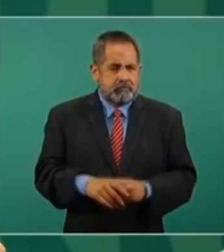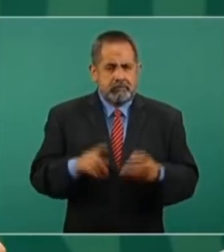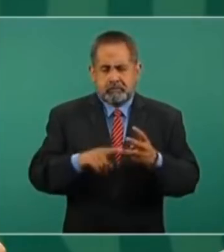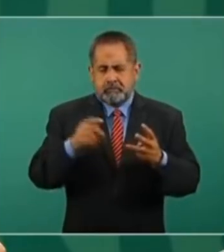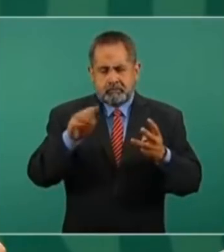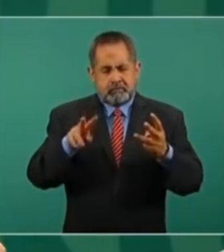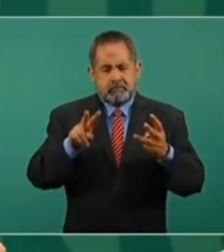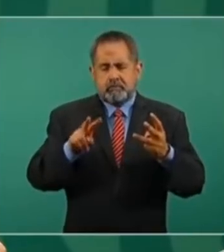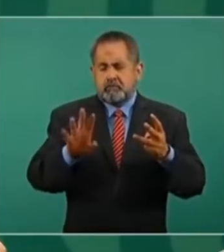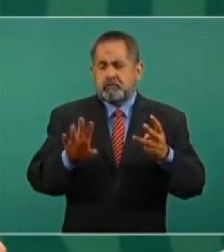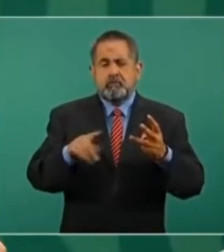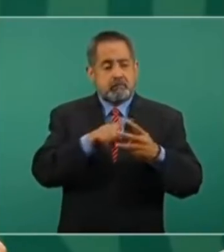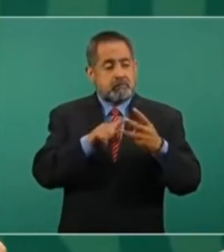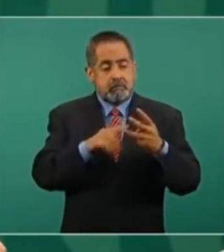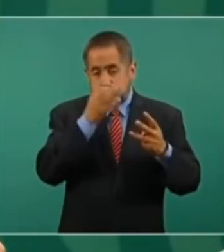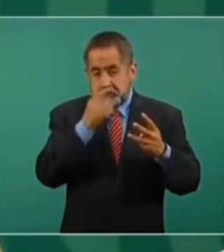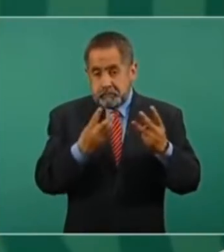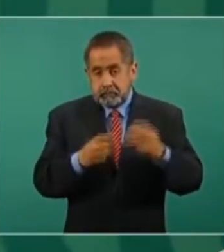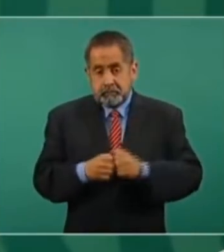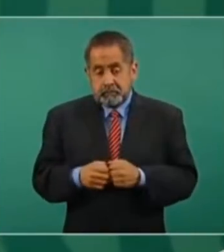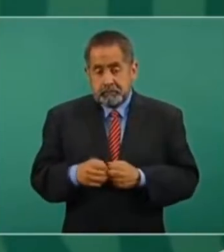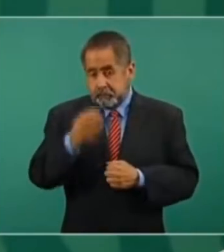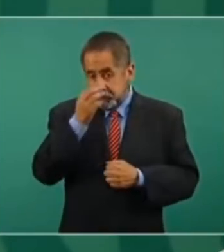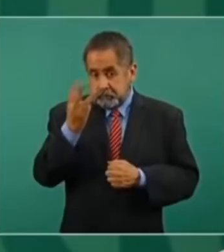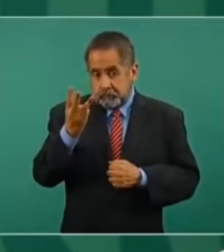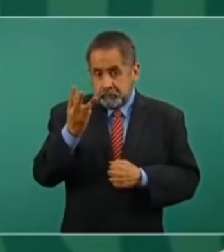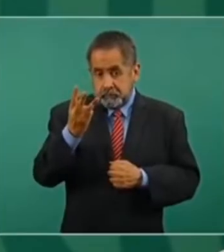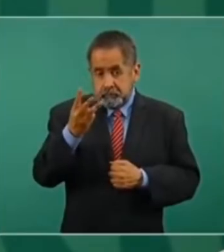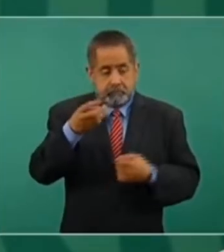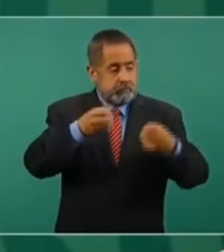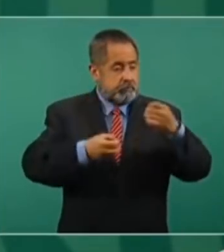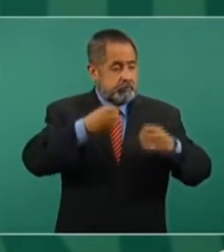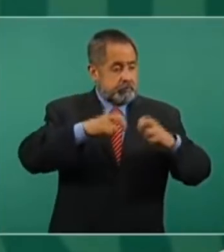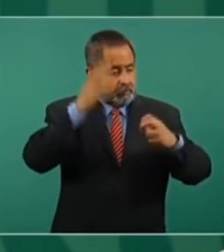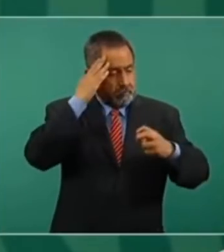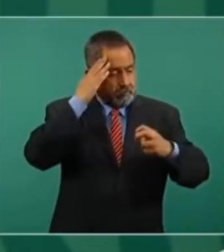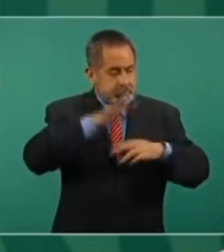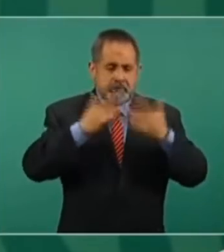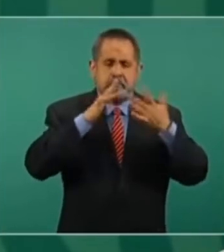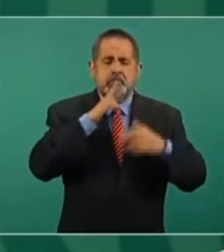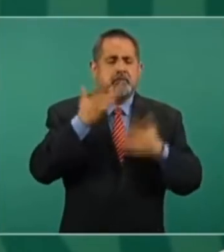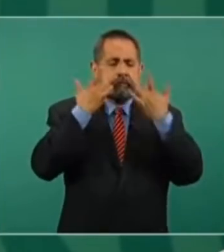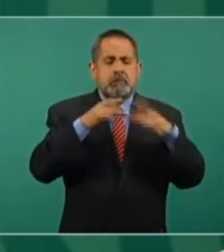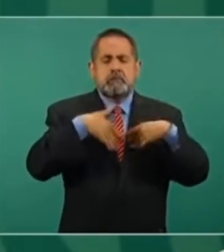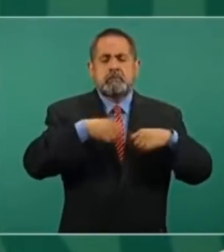19. Entonces, tres casos en